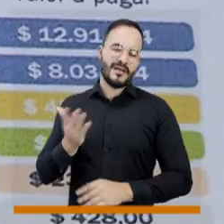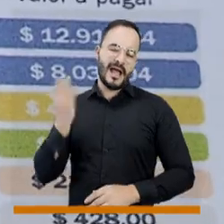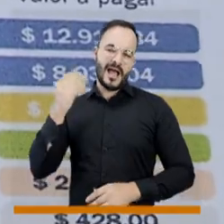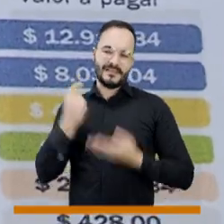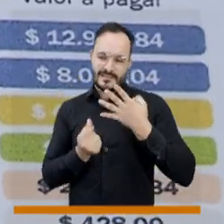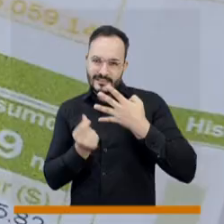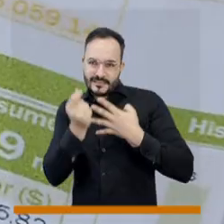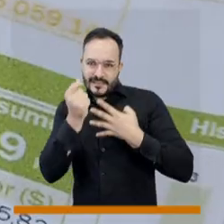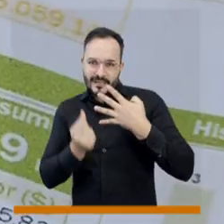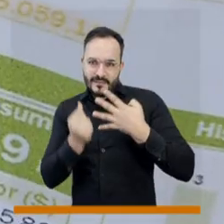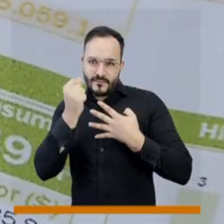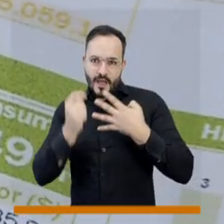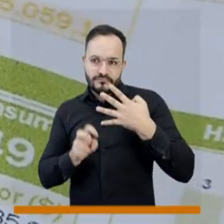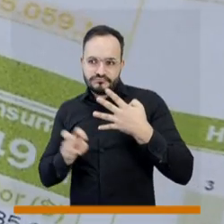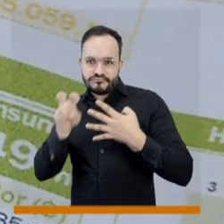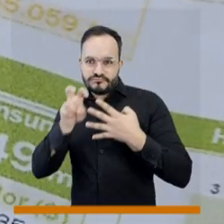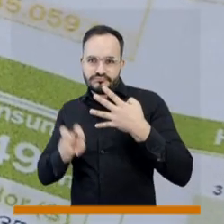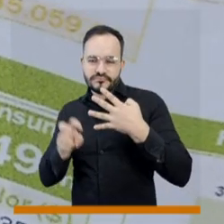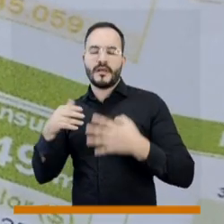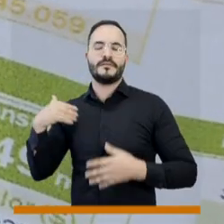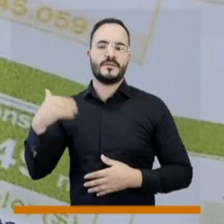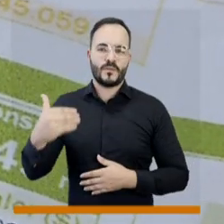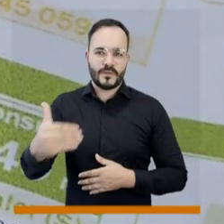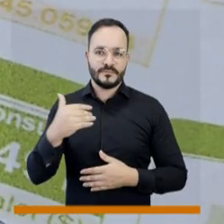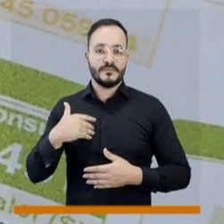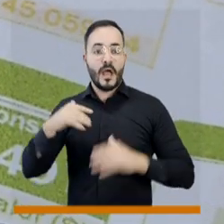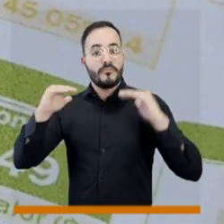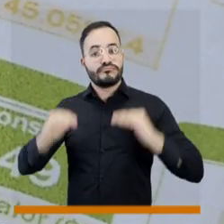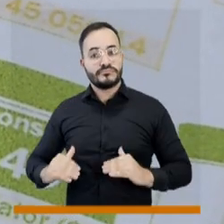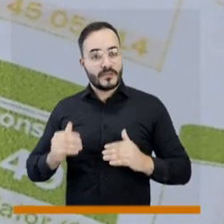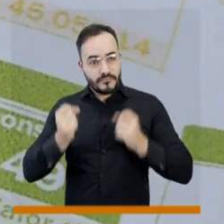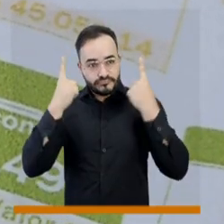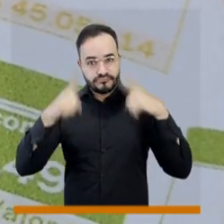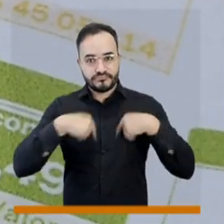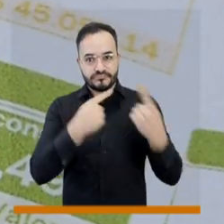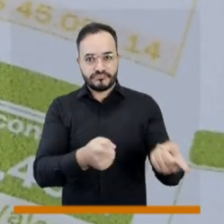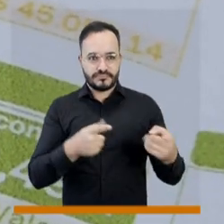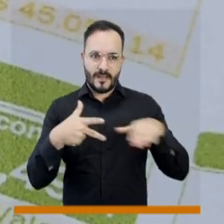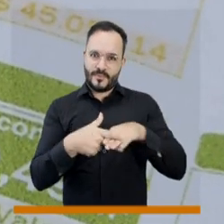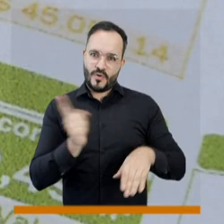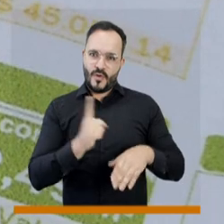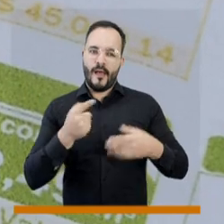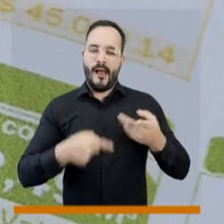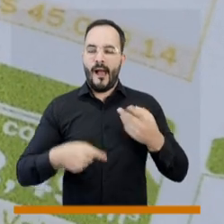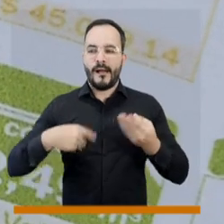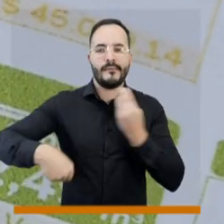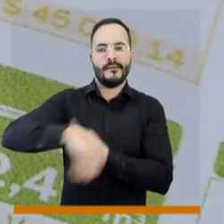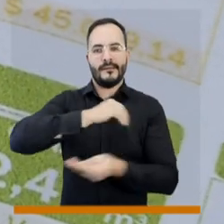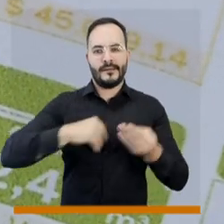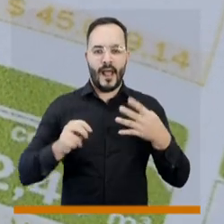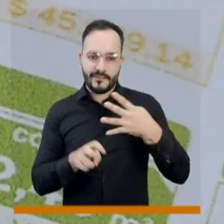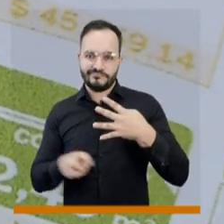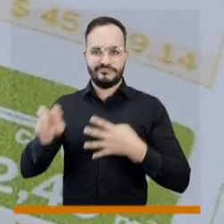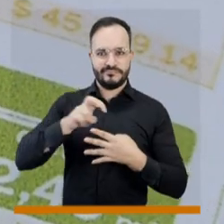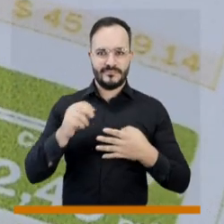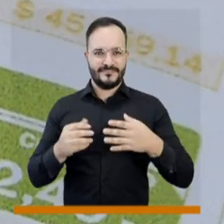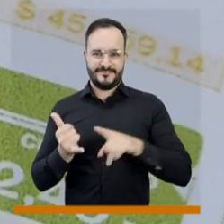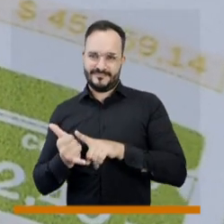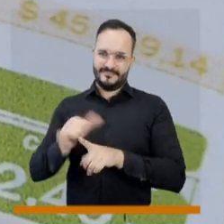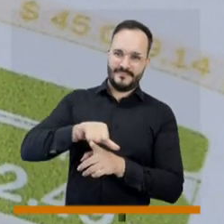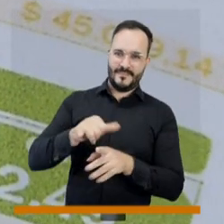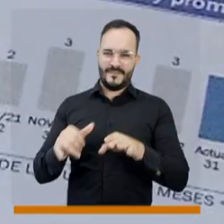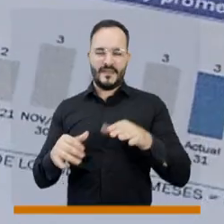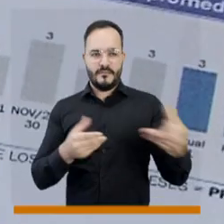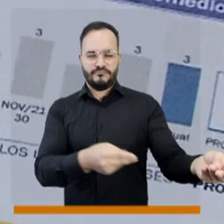ya esa opción tarifaria se termina, pues surtió el subfinal, entonces ahí se empezó a ver el aumento. Y